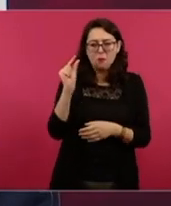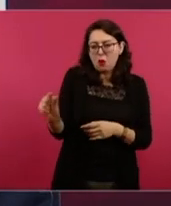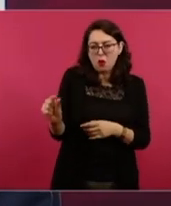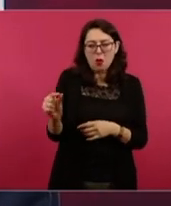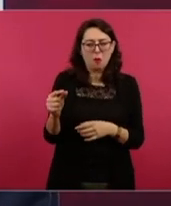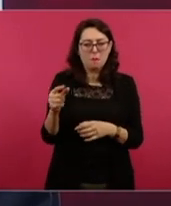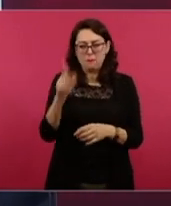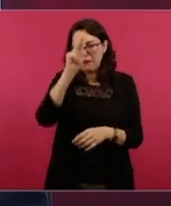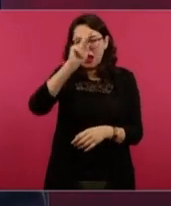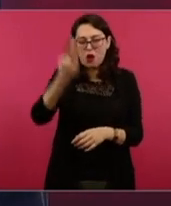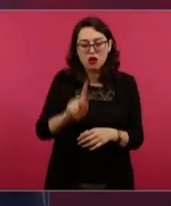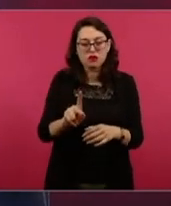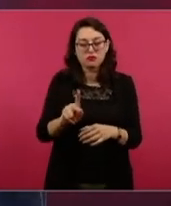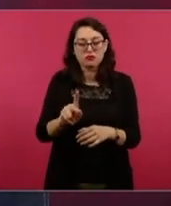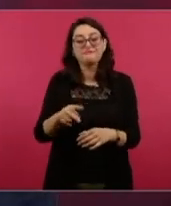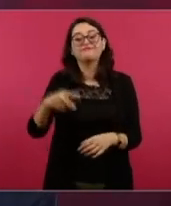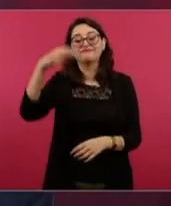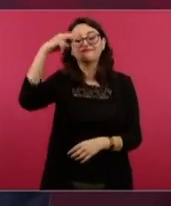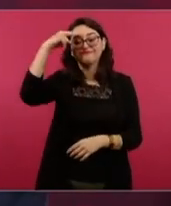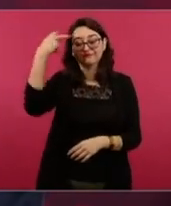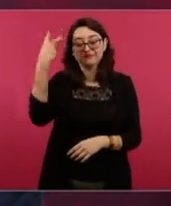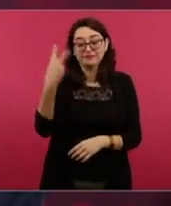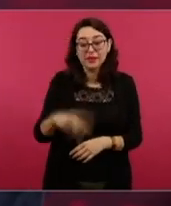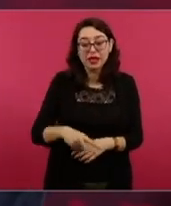el salario. Bueno,